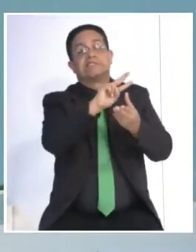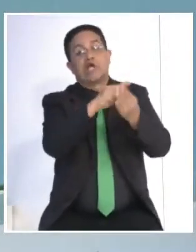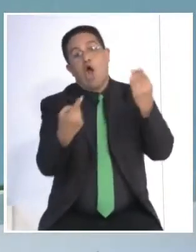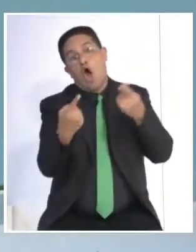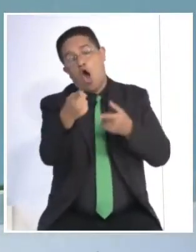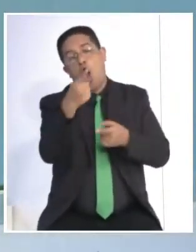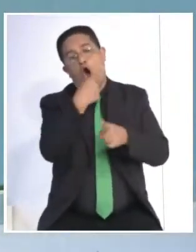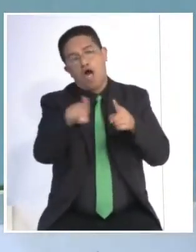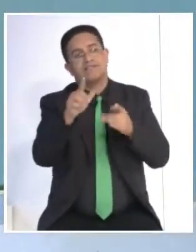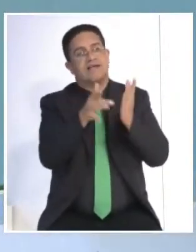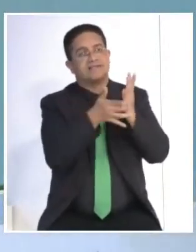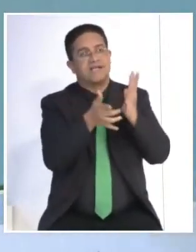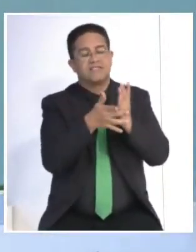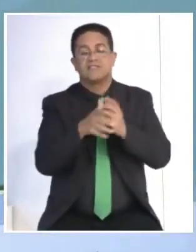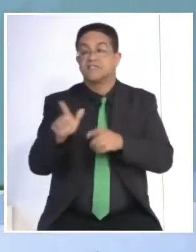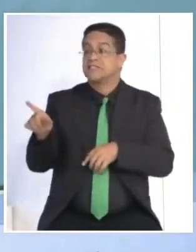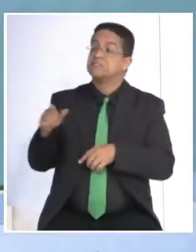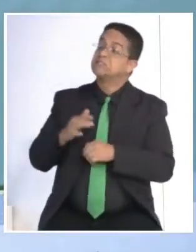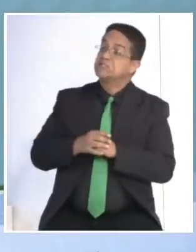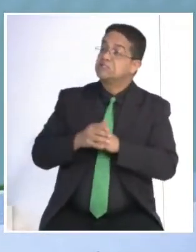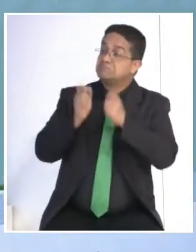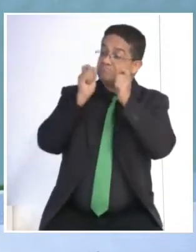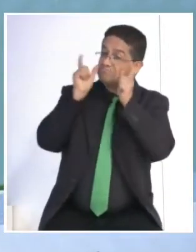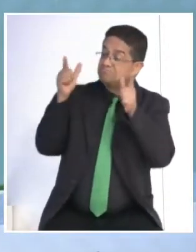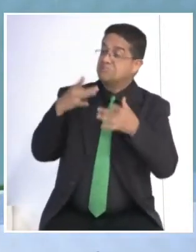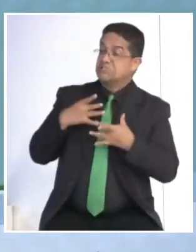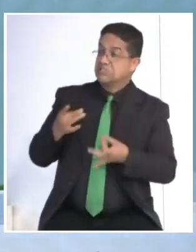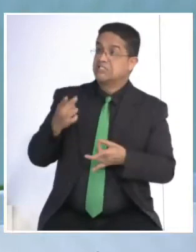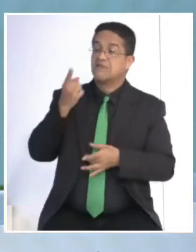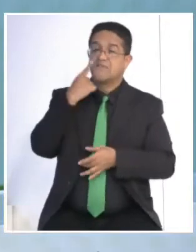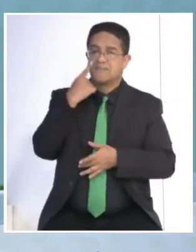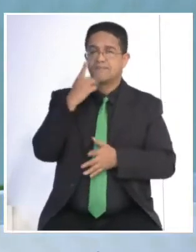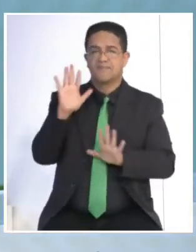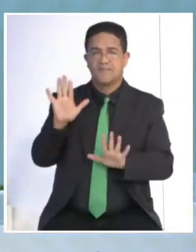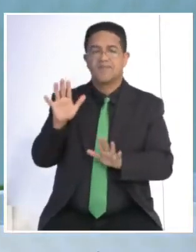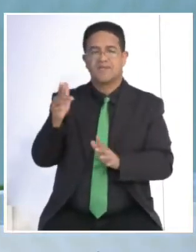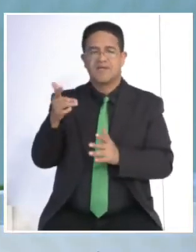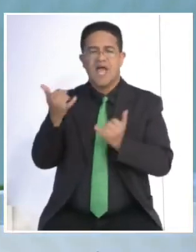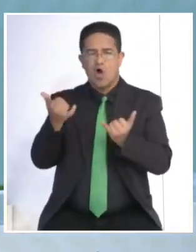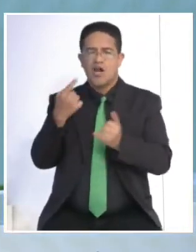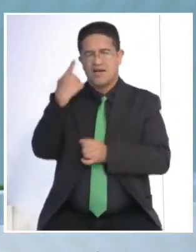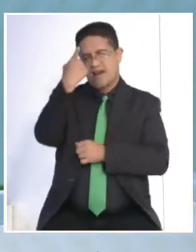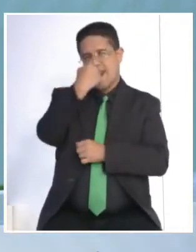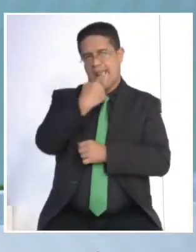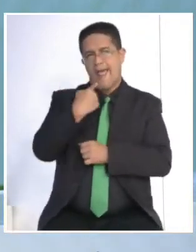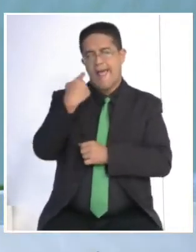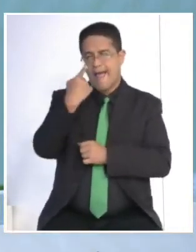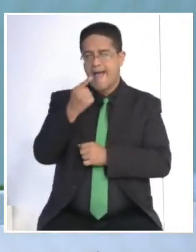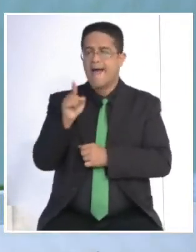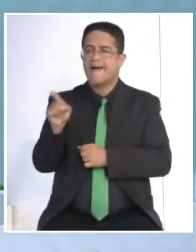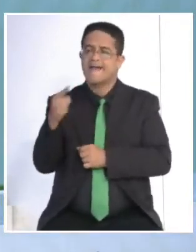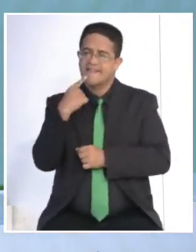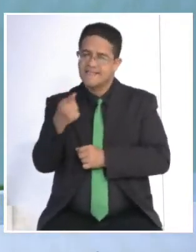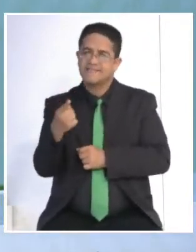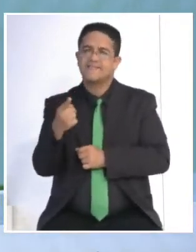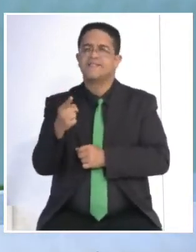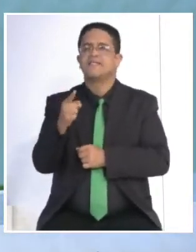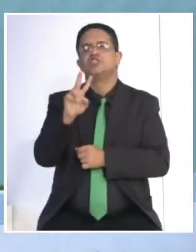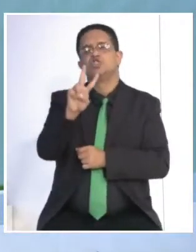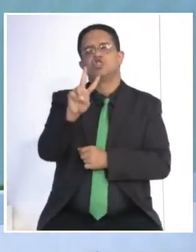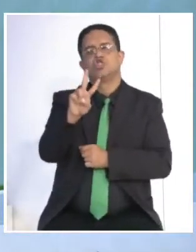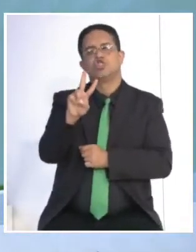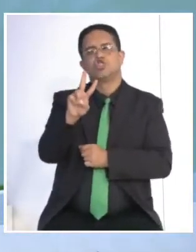diferentes técnicas nos pueden ayudar. Vamos a ver, ya que estamos yéndonos a la parte facial y nos habla de tratamientos combinados.